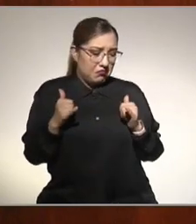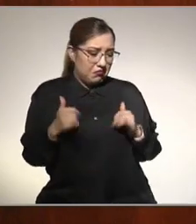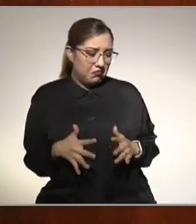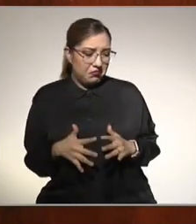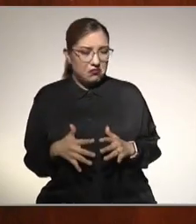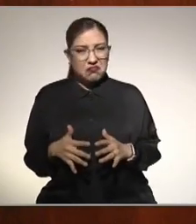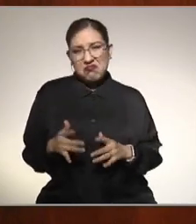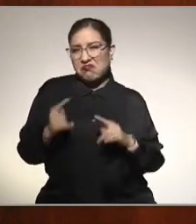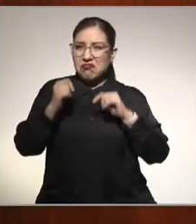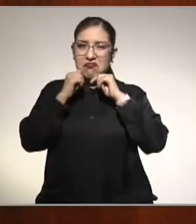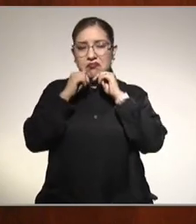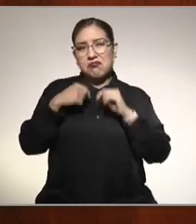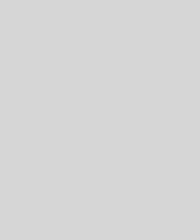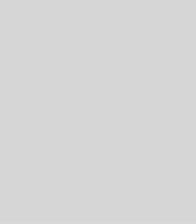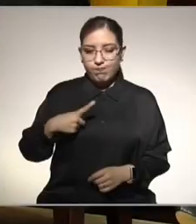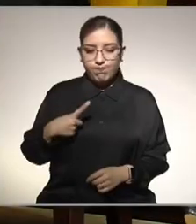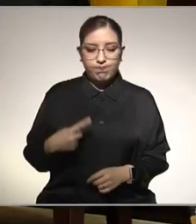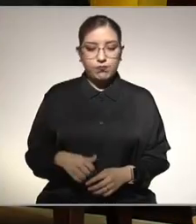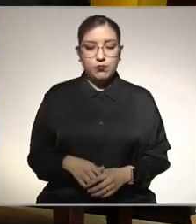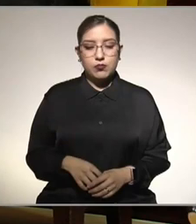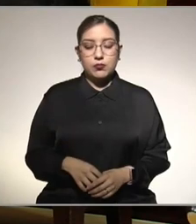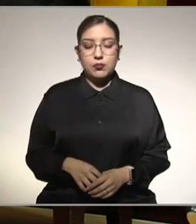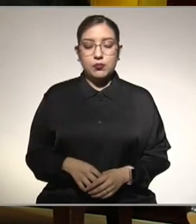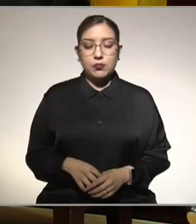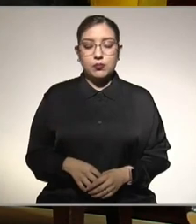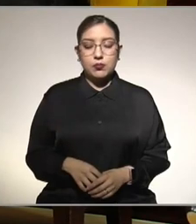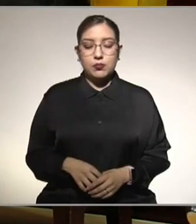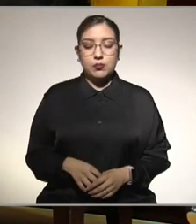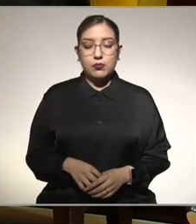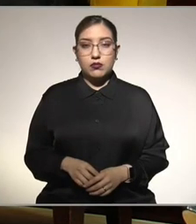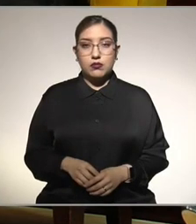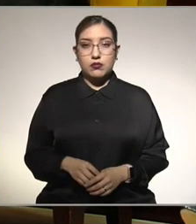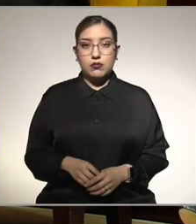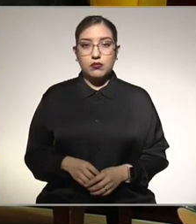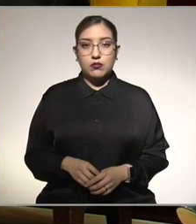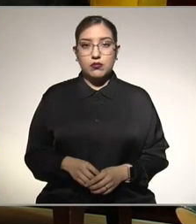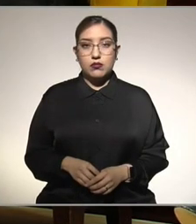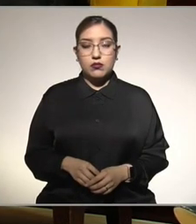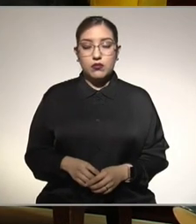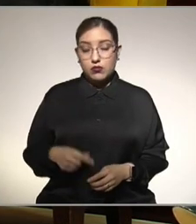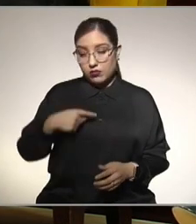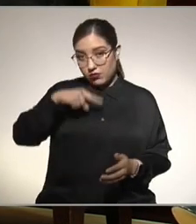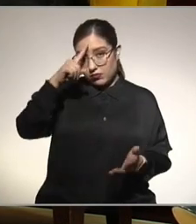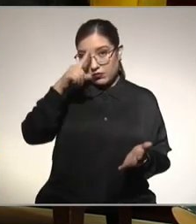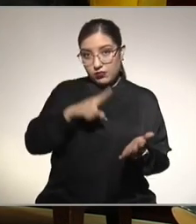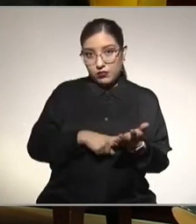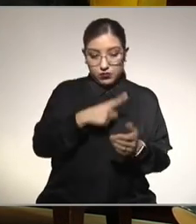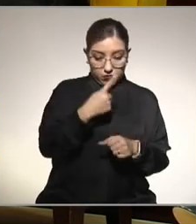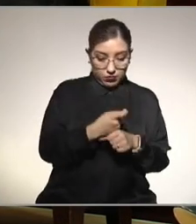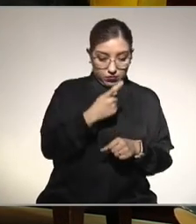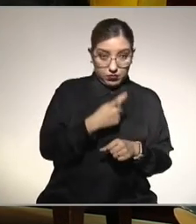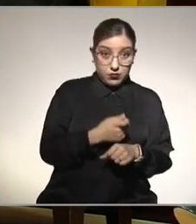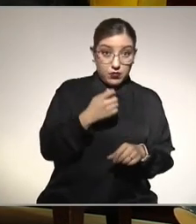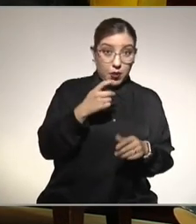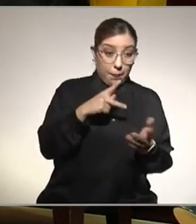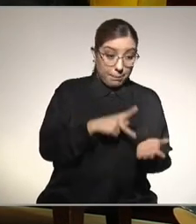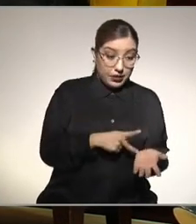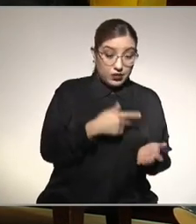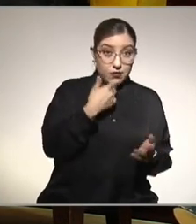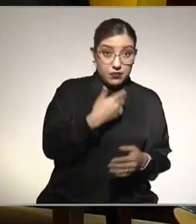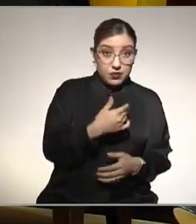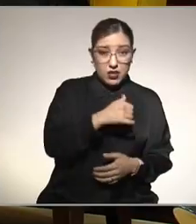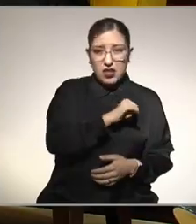aceptamos y no deberíamos hemos hecho una transición de estar en un buen peso a tener estas